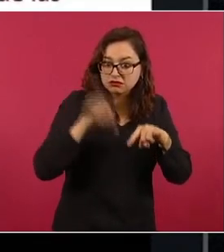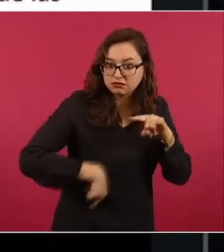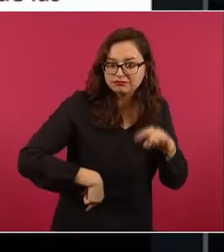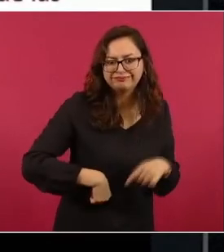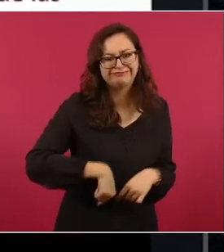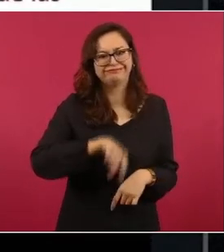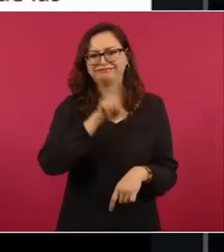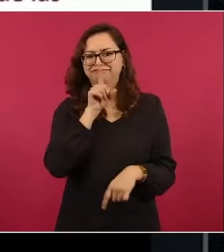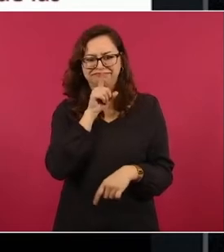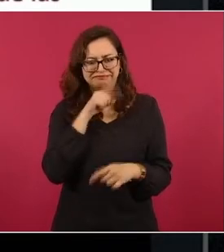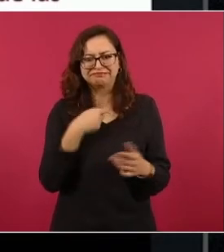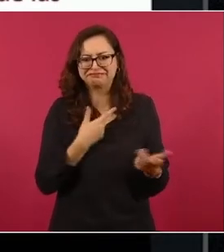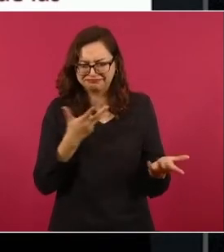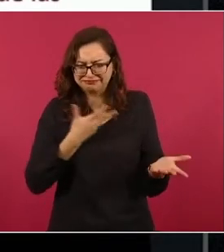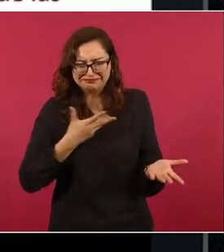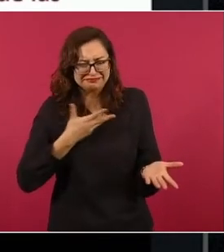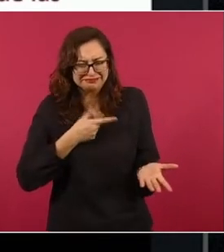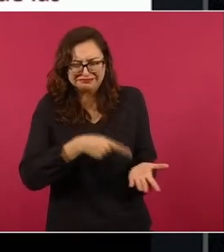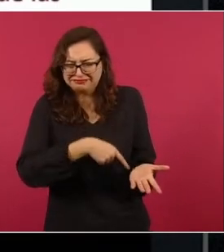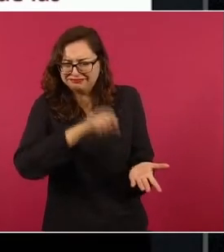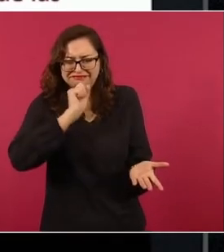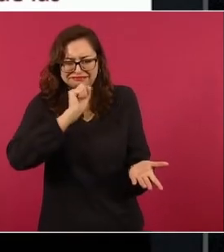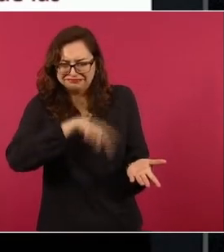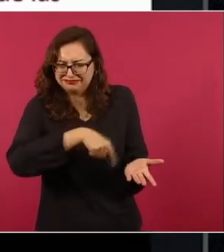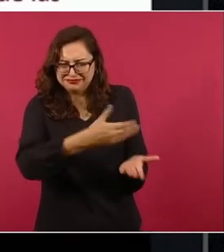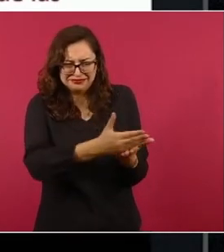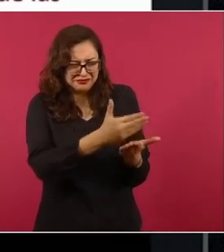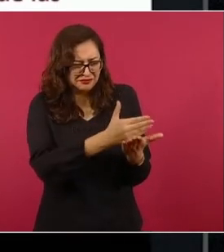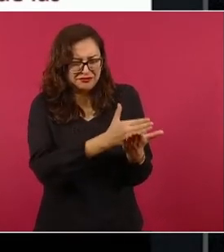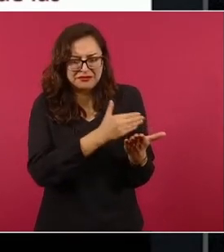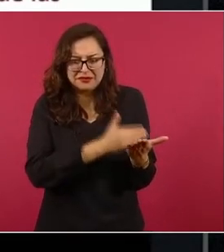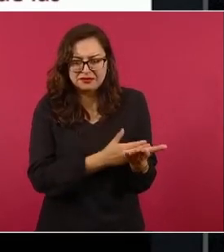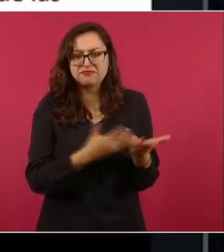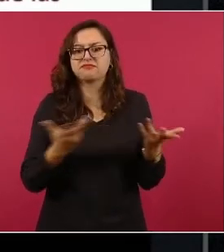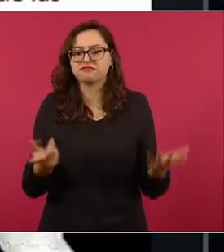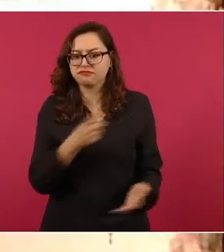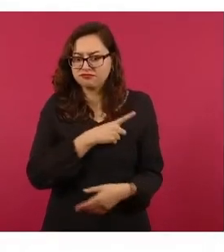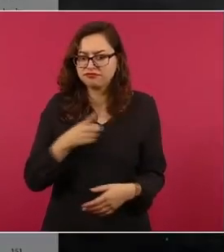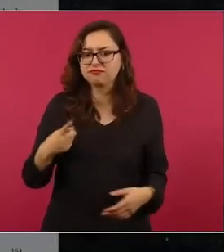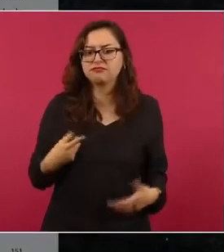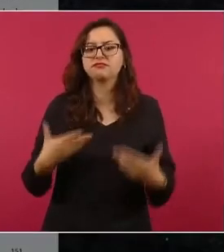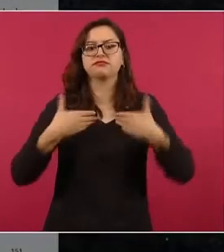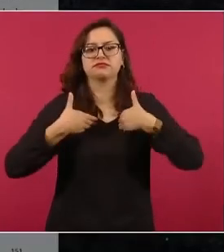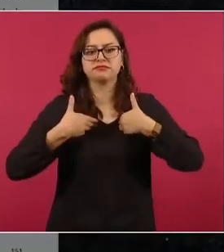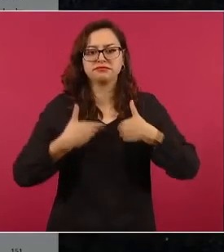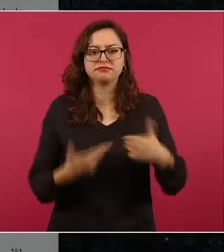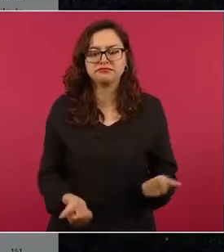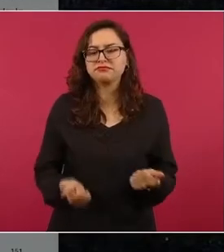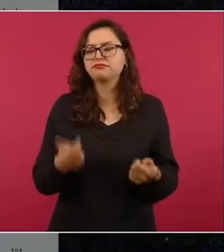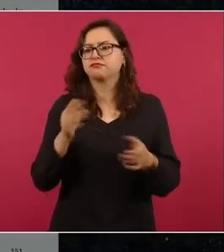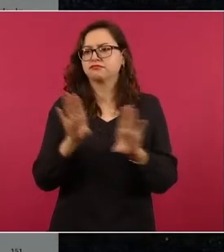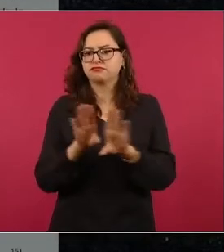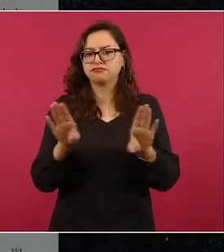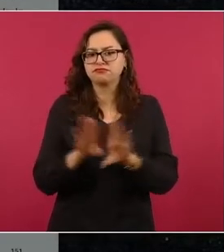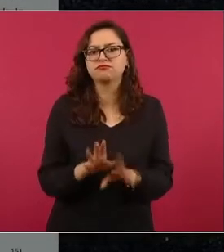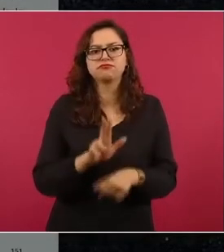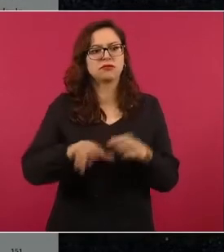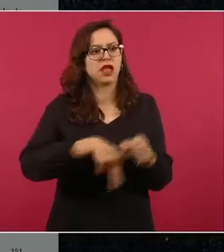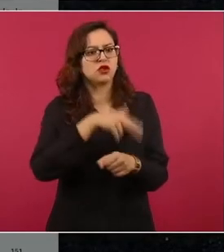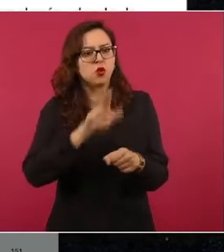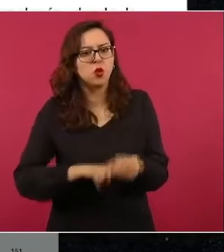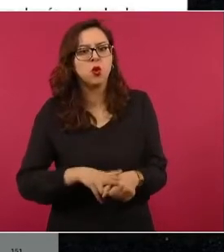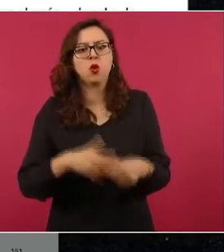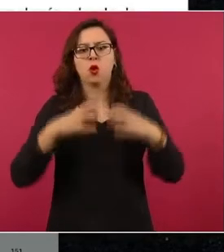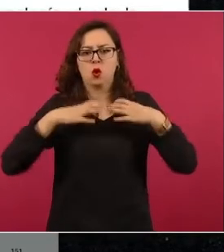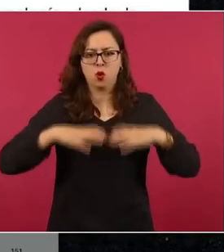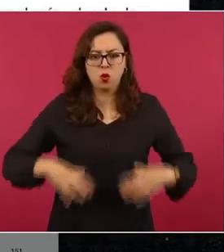incluido entre sus campos formativos y tiene como objeto la comprensión y explicación de los fenómenos y procesos naturales tales